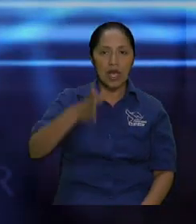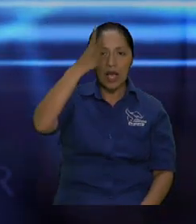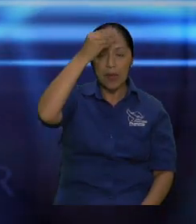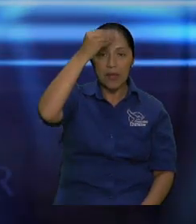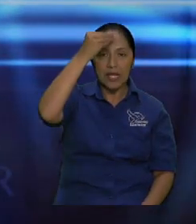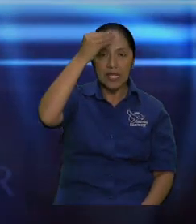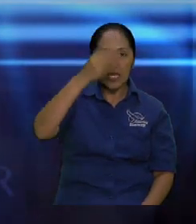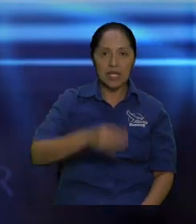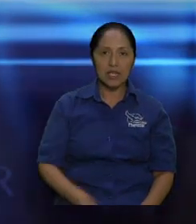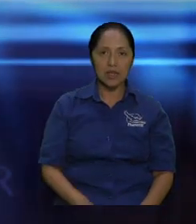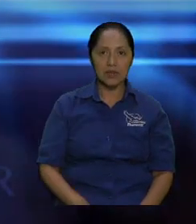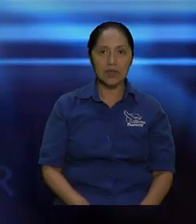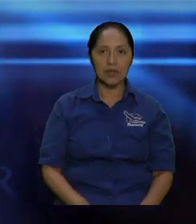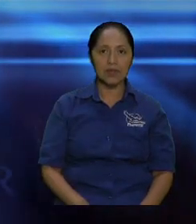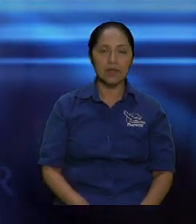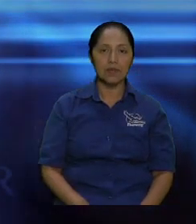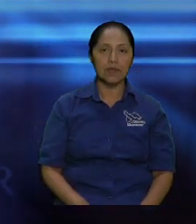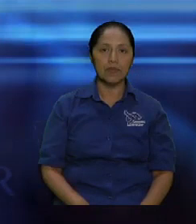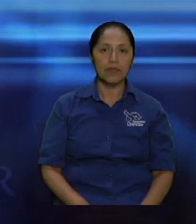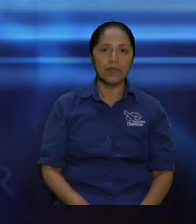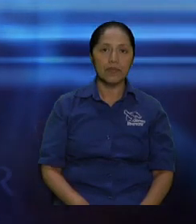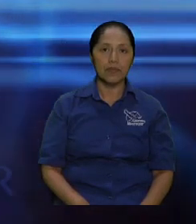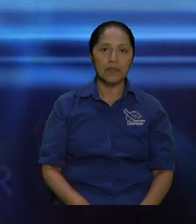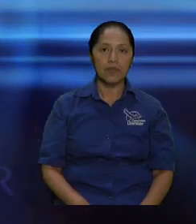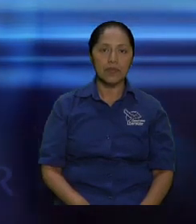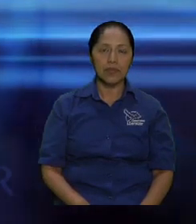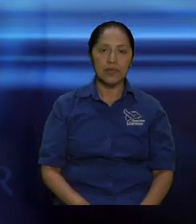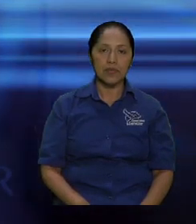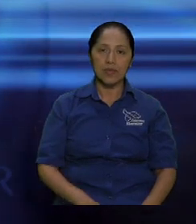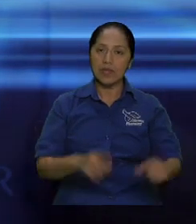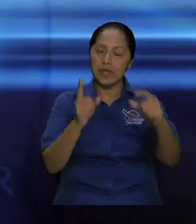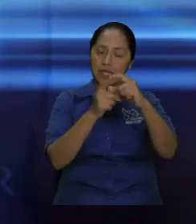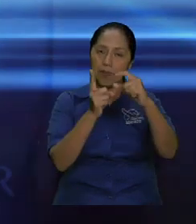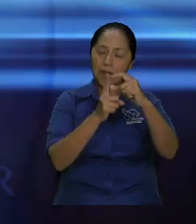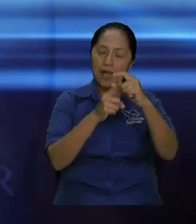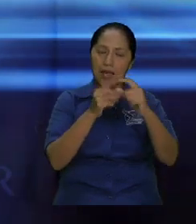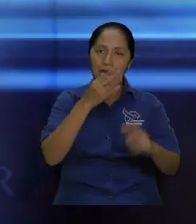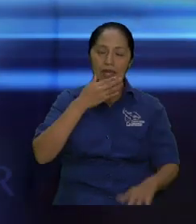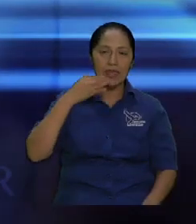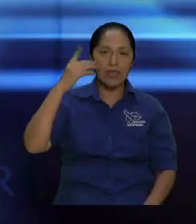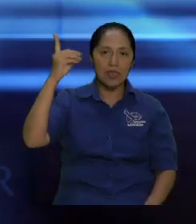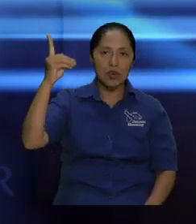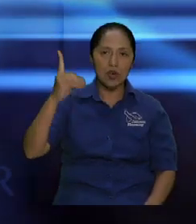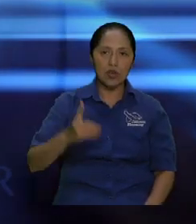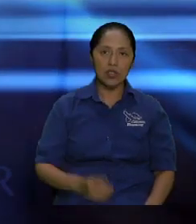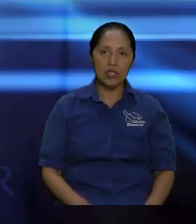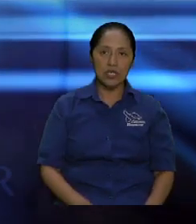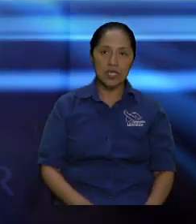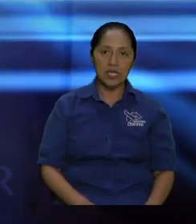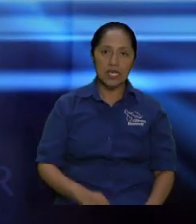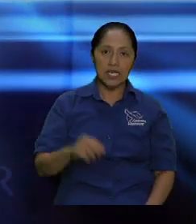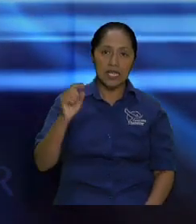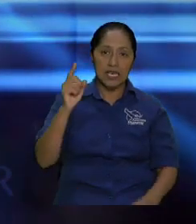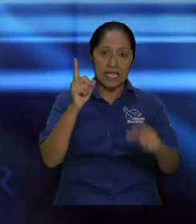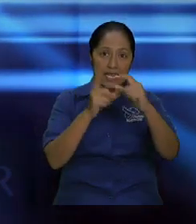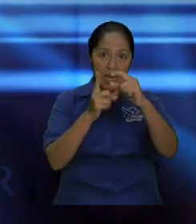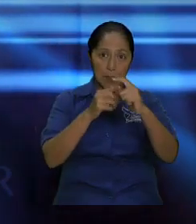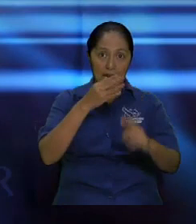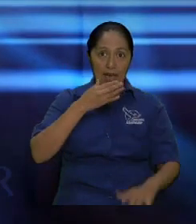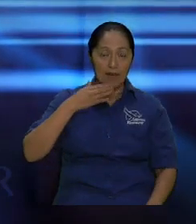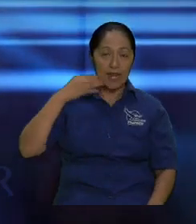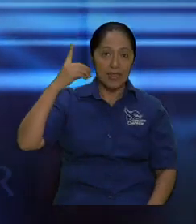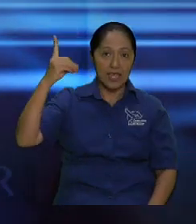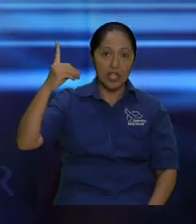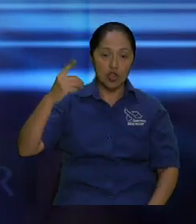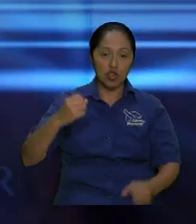pero no necesariamente es palabra y es un sustento que va a ir